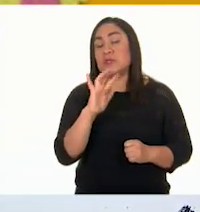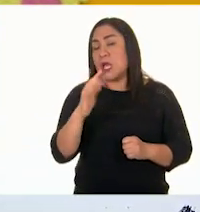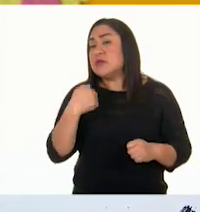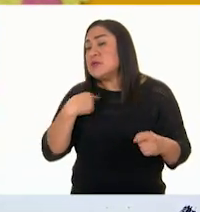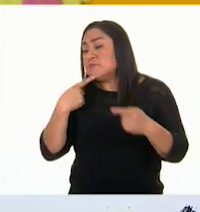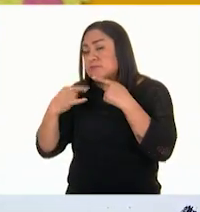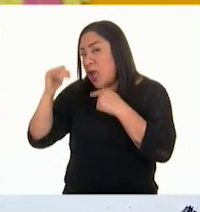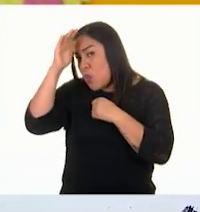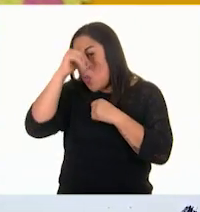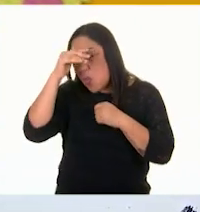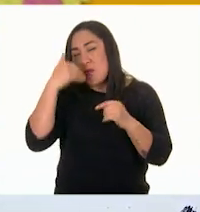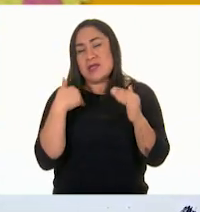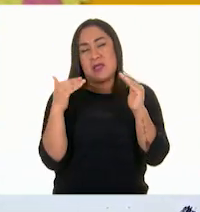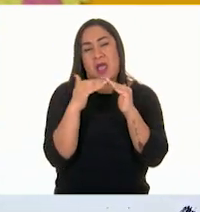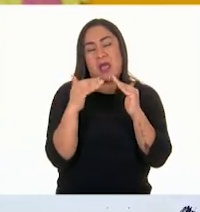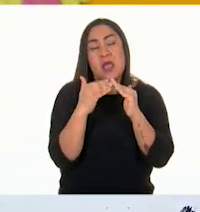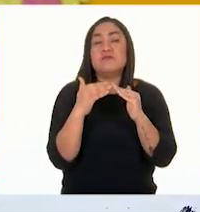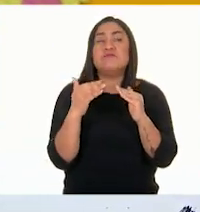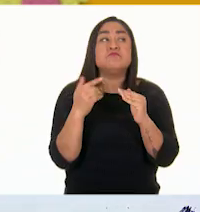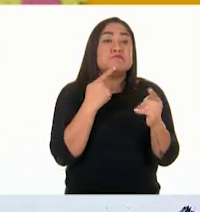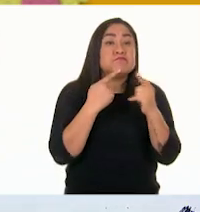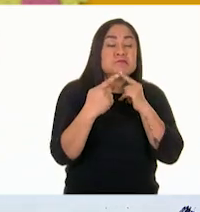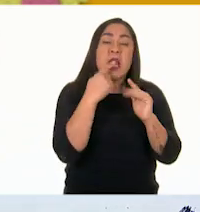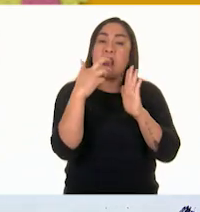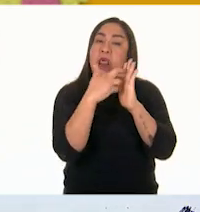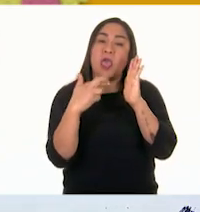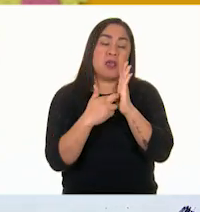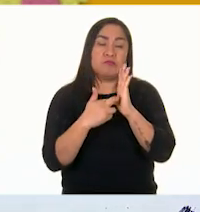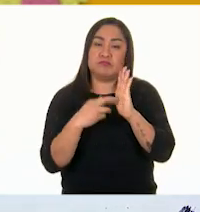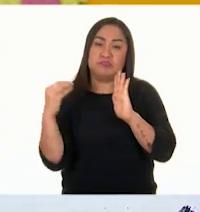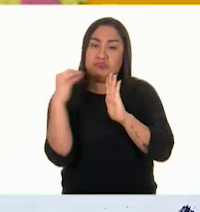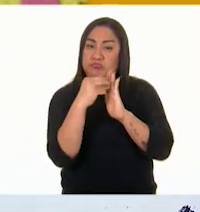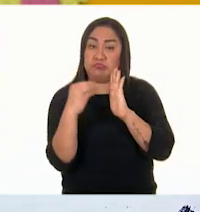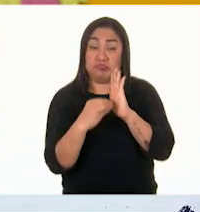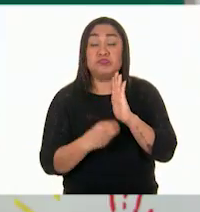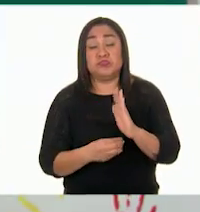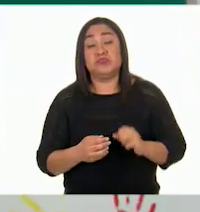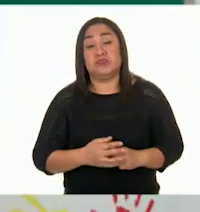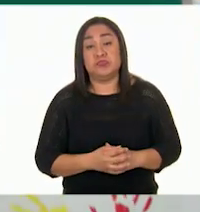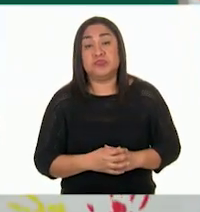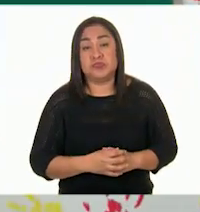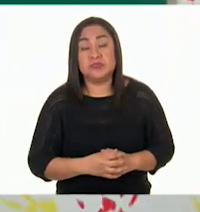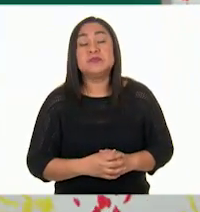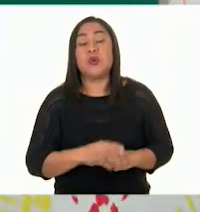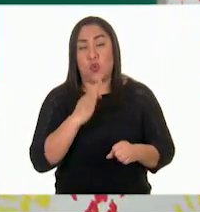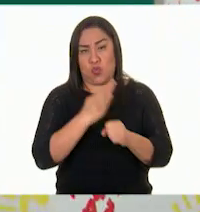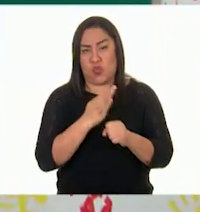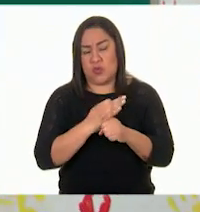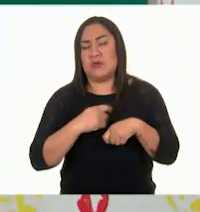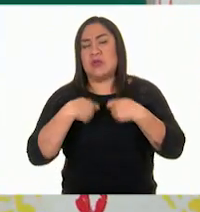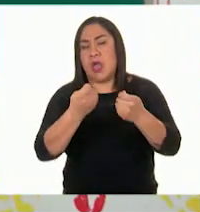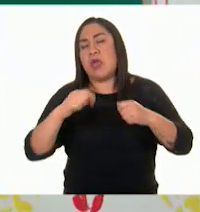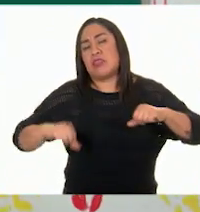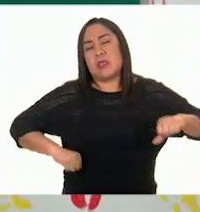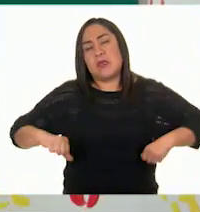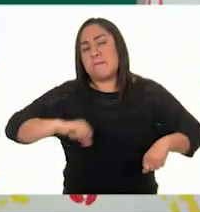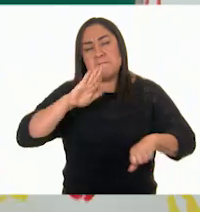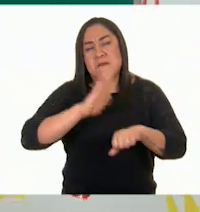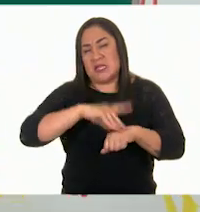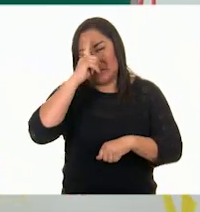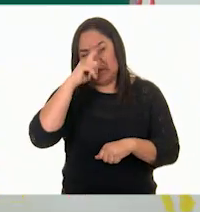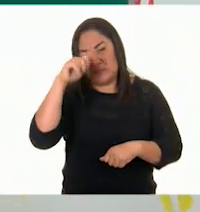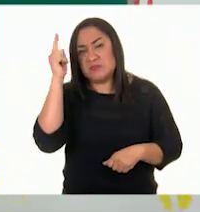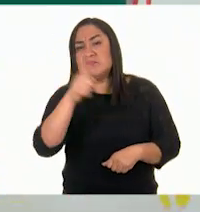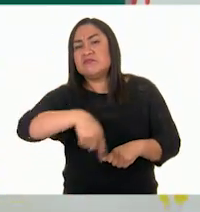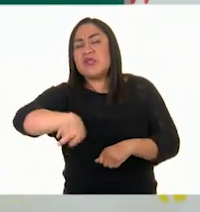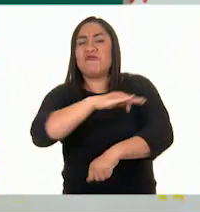con todos en mi casa y ponemos las reglas juntos. Se les queda una actividad muy sencilla, platiquen con su familia